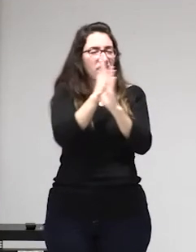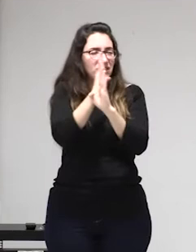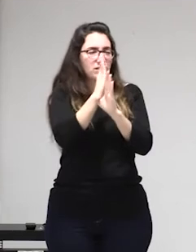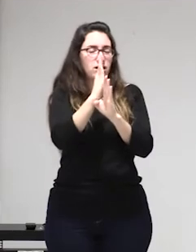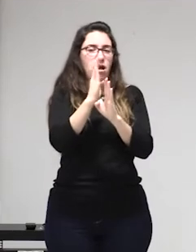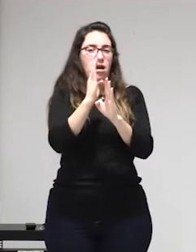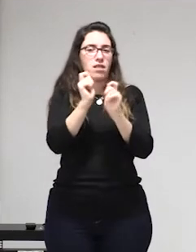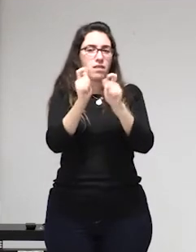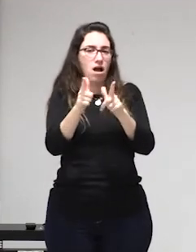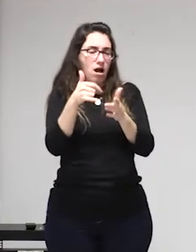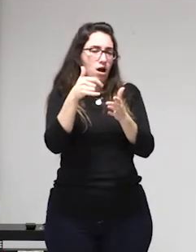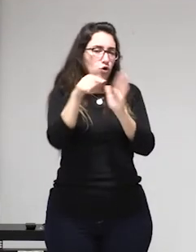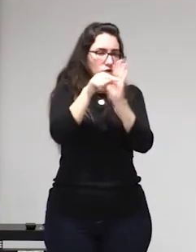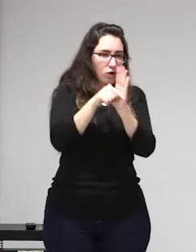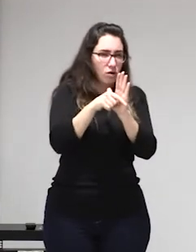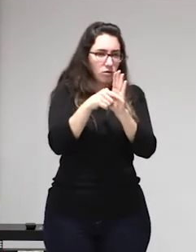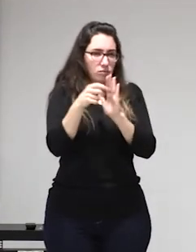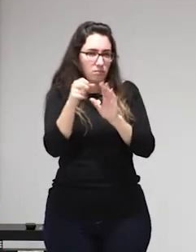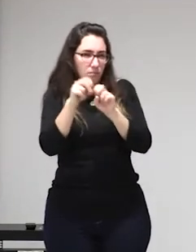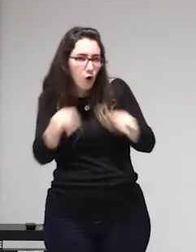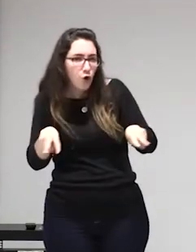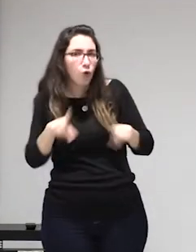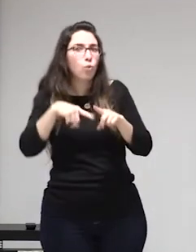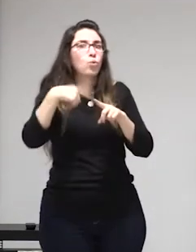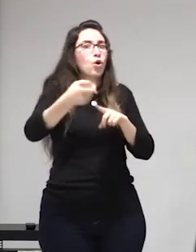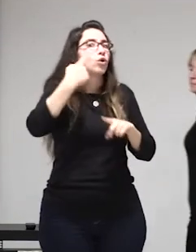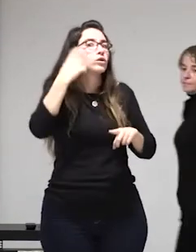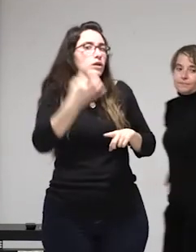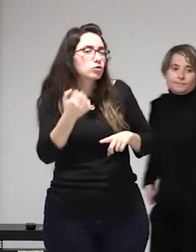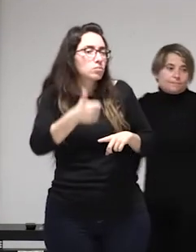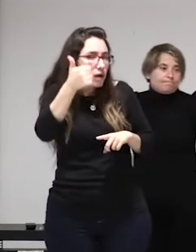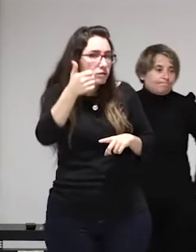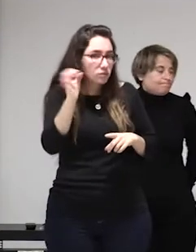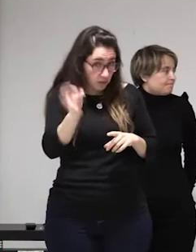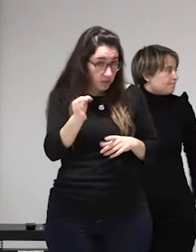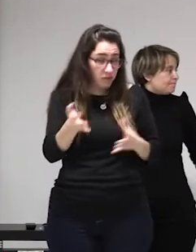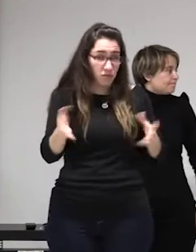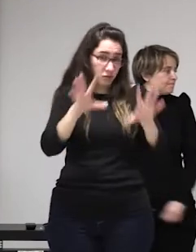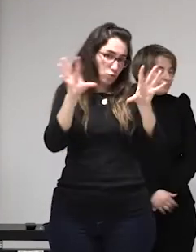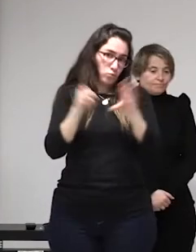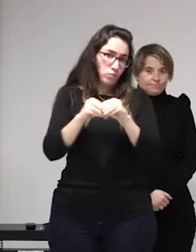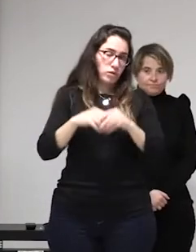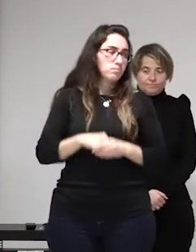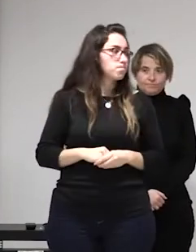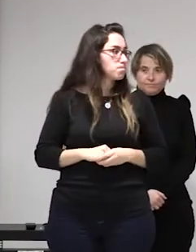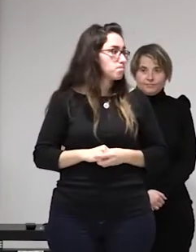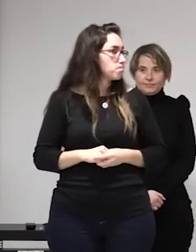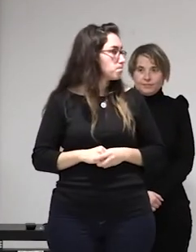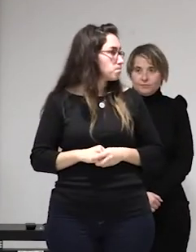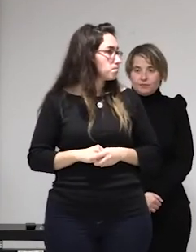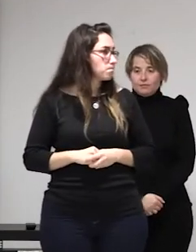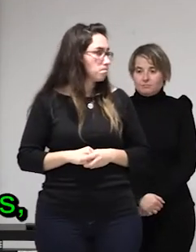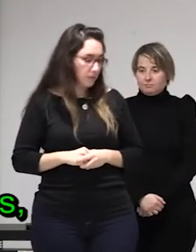pero ahora las compañeras se van a lugares muy muy adentrados en el bosque de Bolonia ahí están muriendo